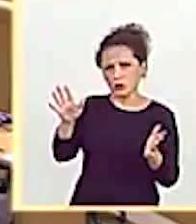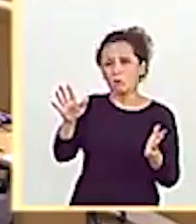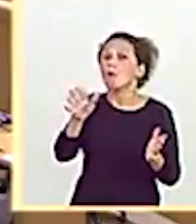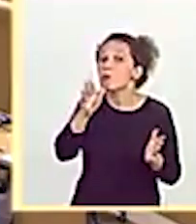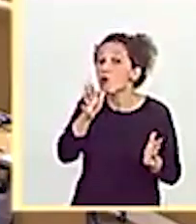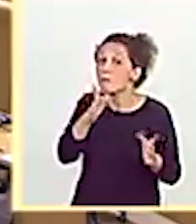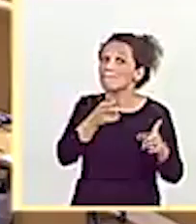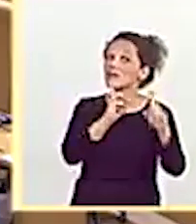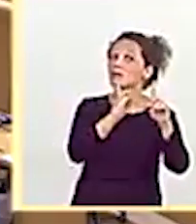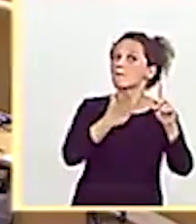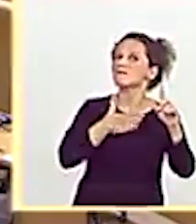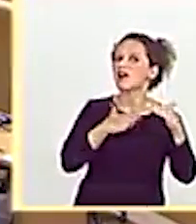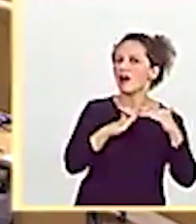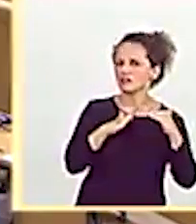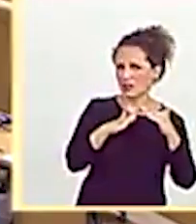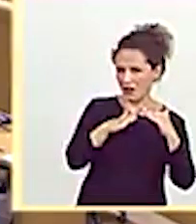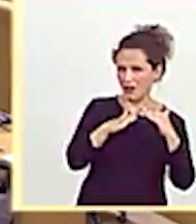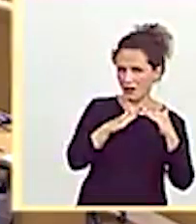casa.